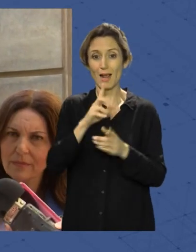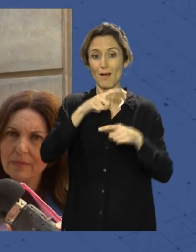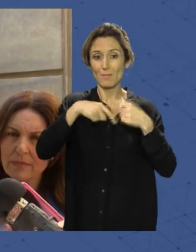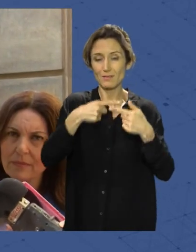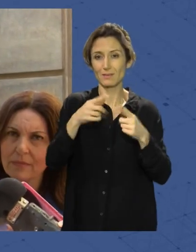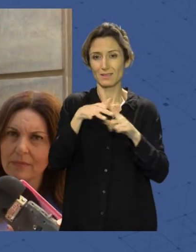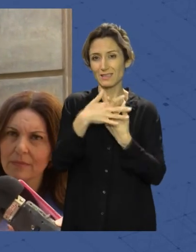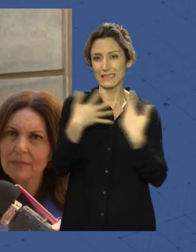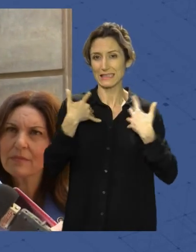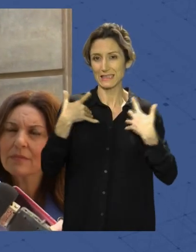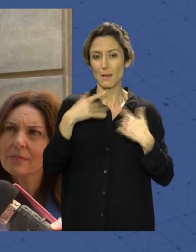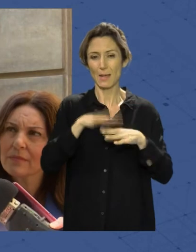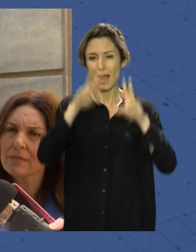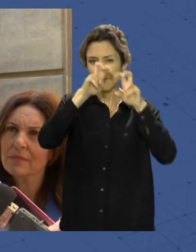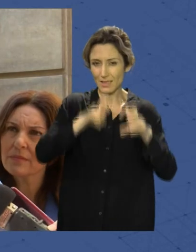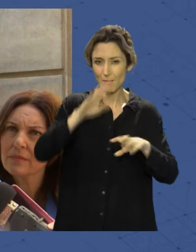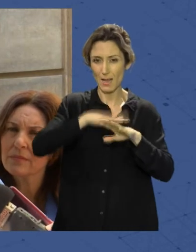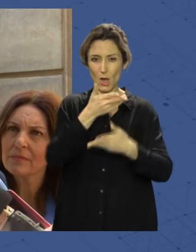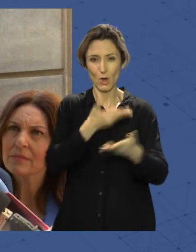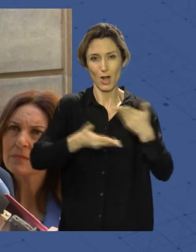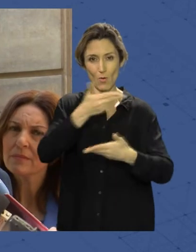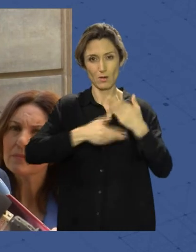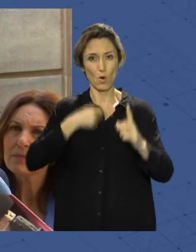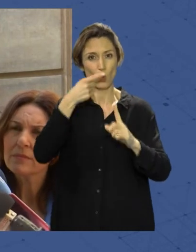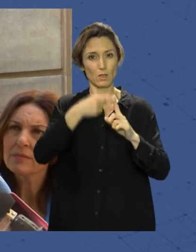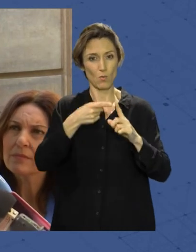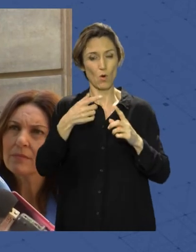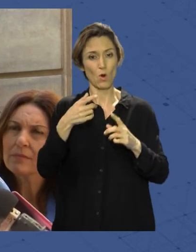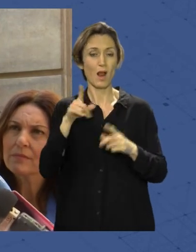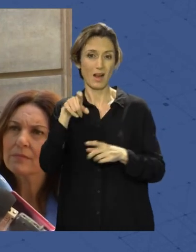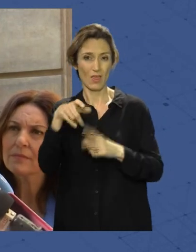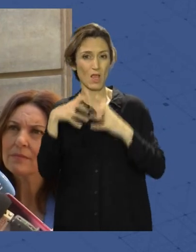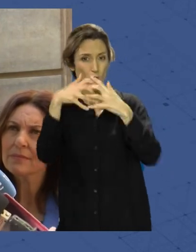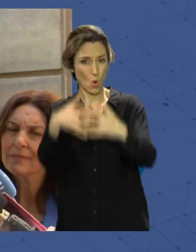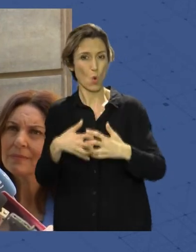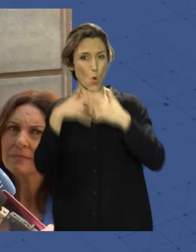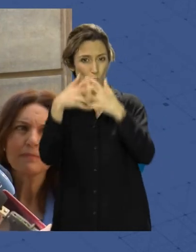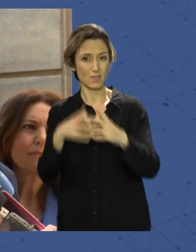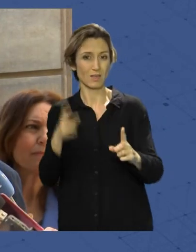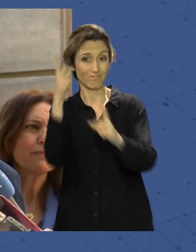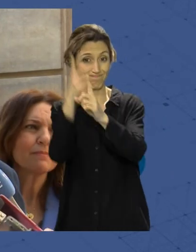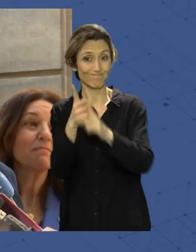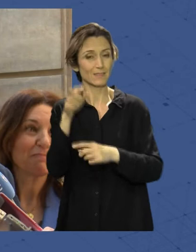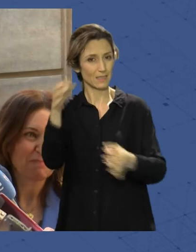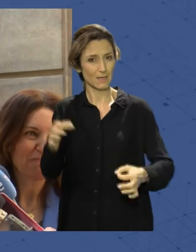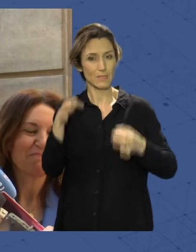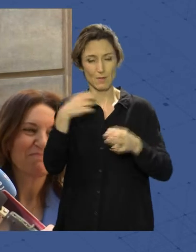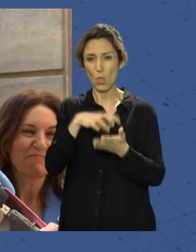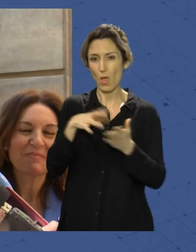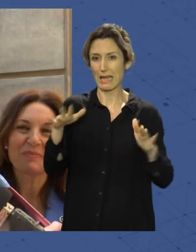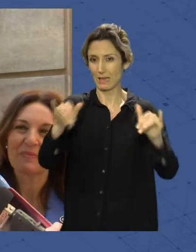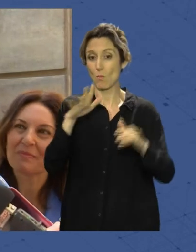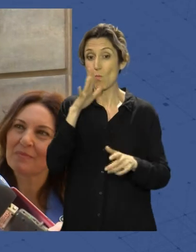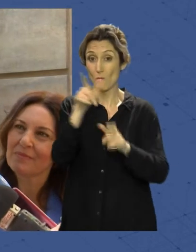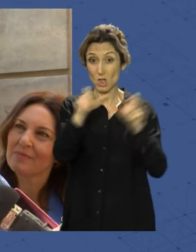investigar, a colaborar, a avanzar en la lucha contra esta lacra pues será siempre bien recibido. Por eso, no me cabe ninguna duda que los almerienses